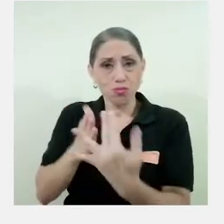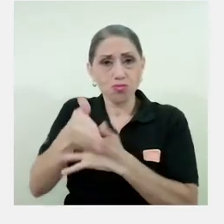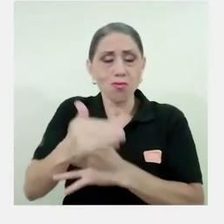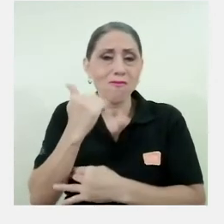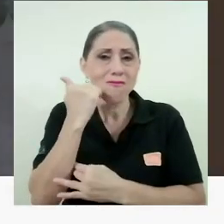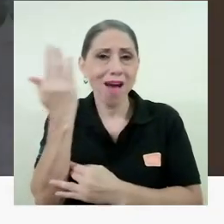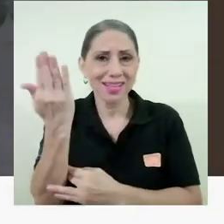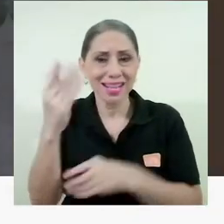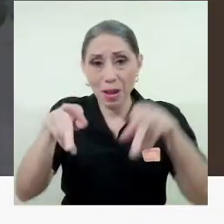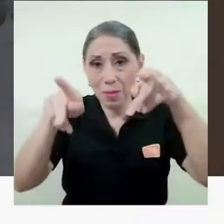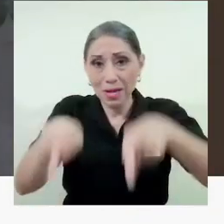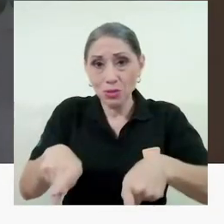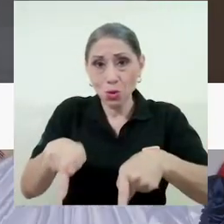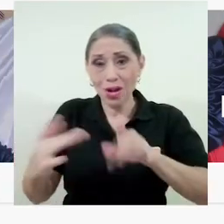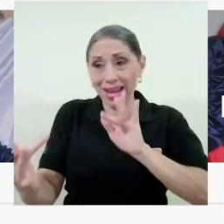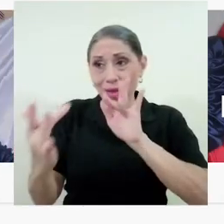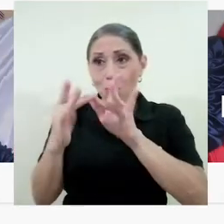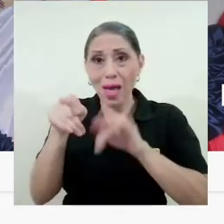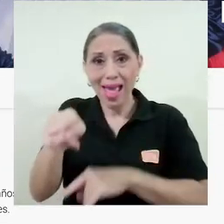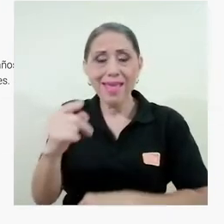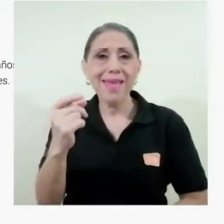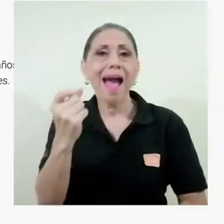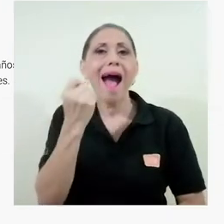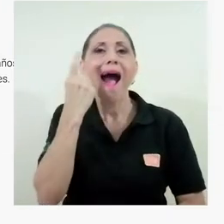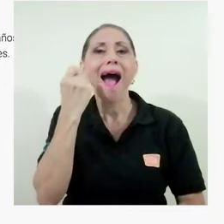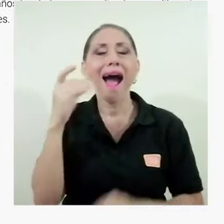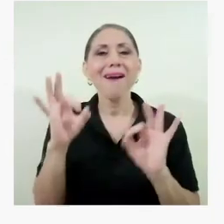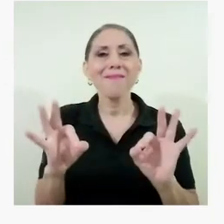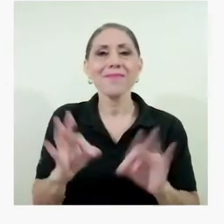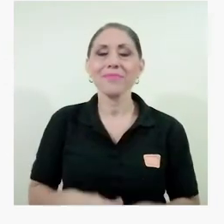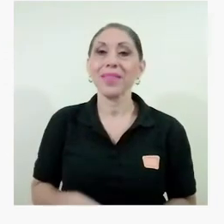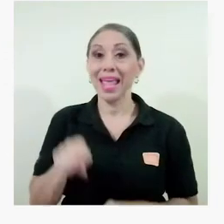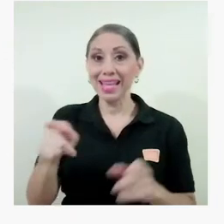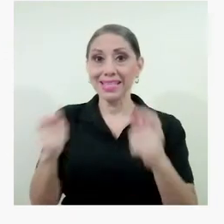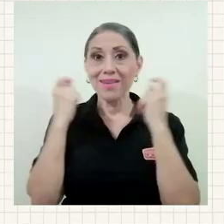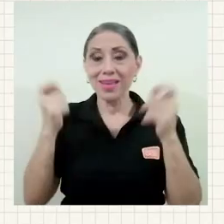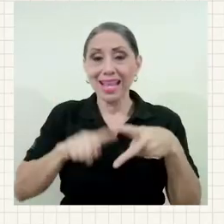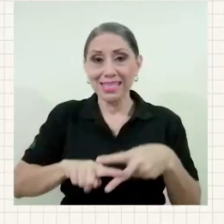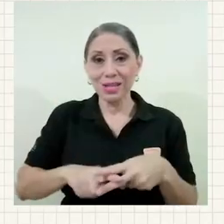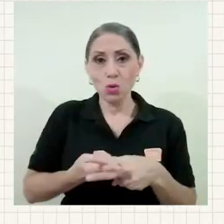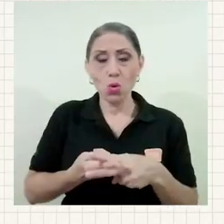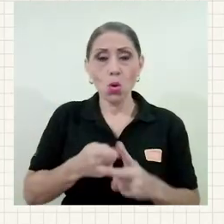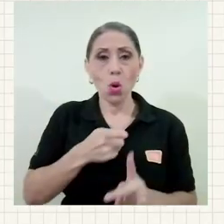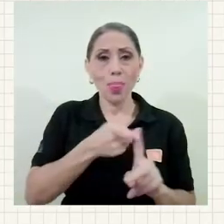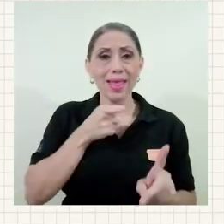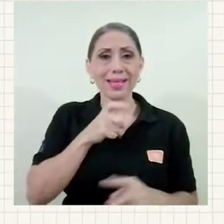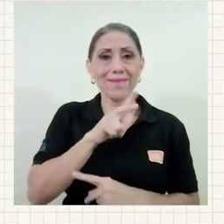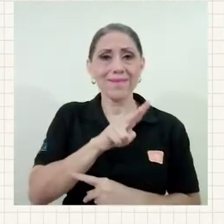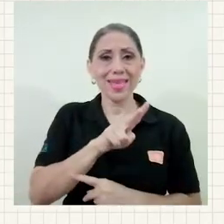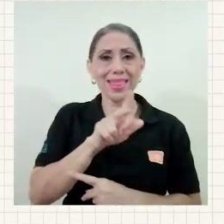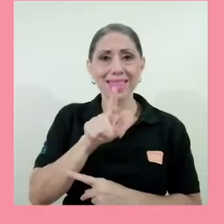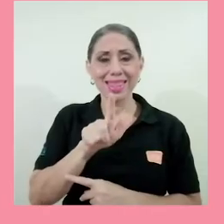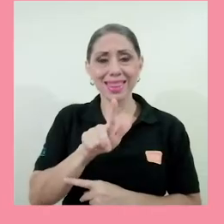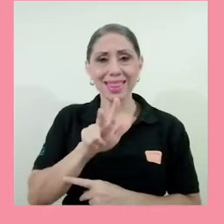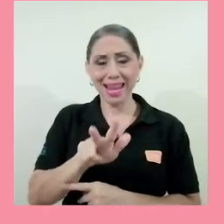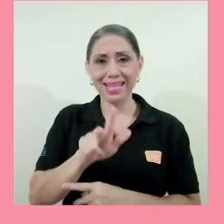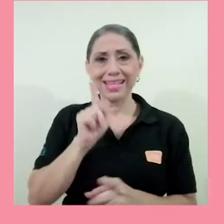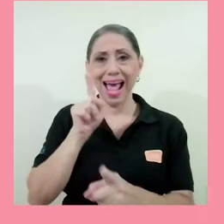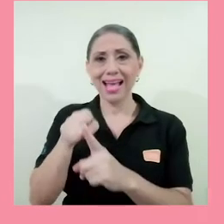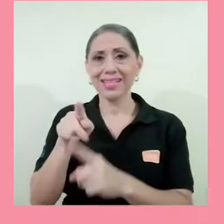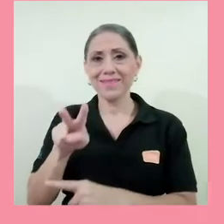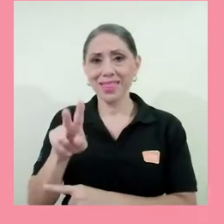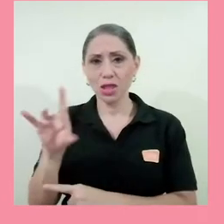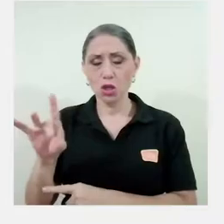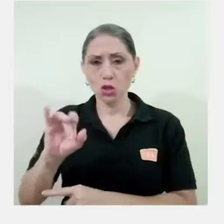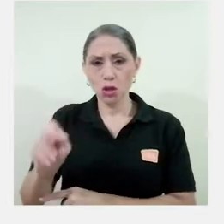comprensión para el usuario que la visita. Cabe destacar que la feria se inauguró en la semana del 23 al 28 de junio.